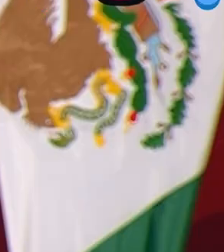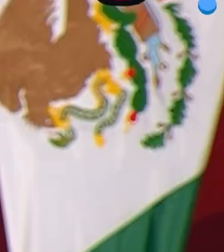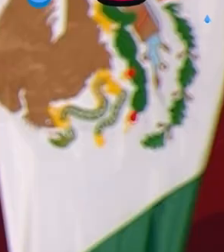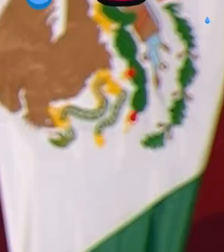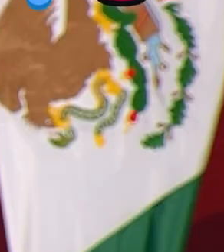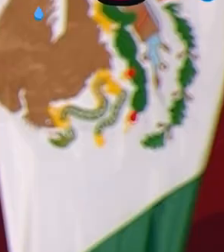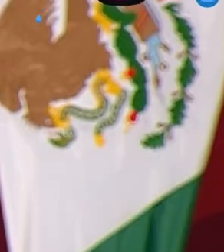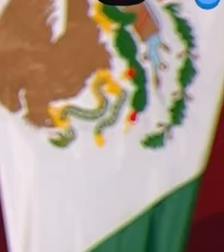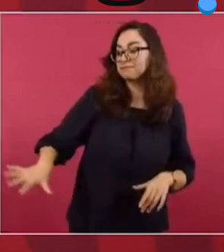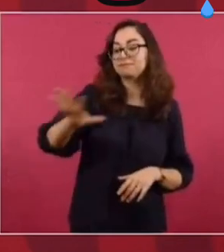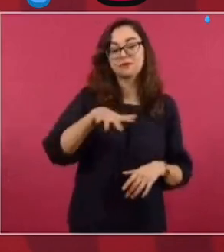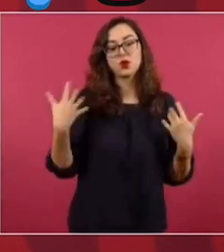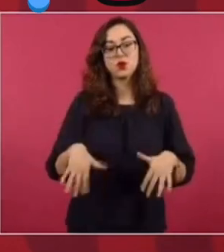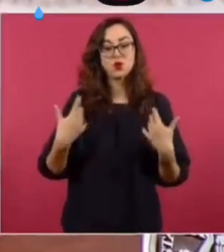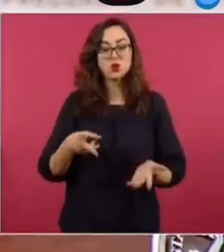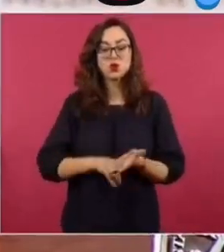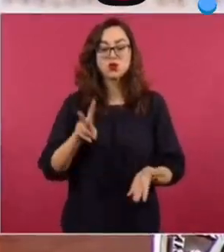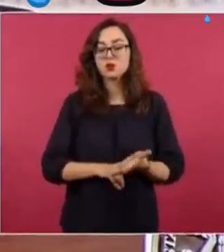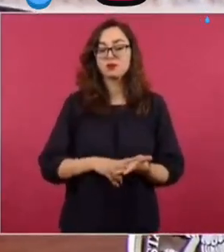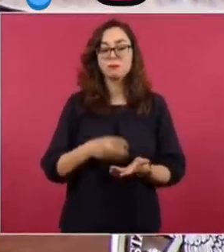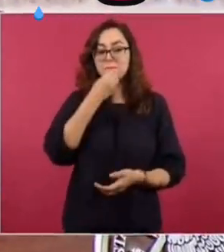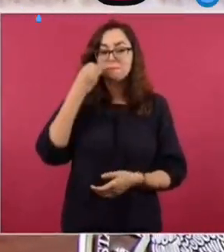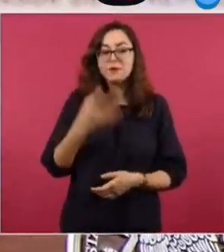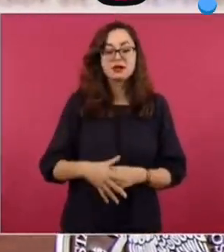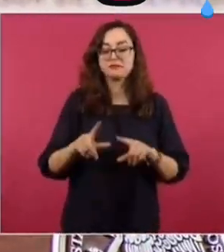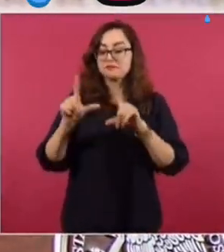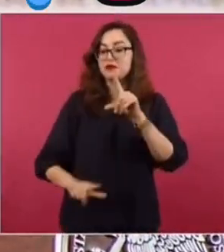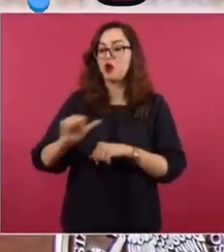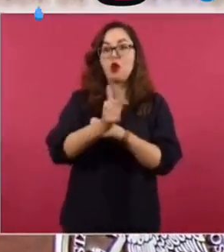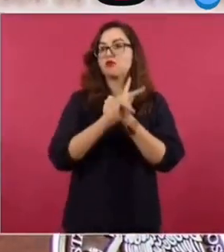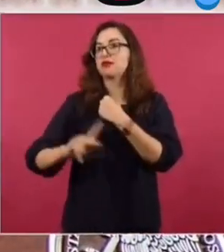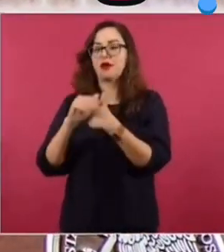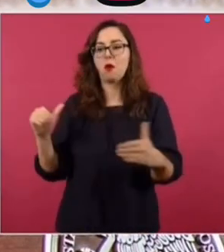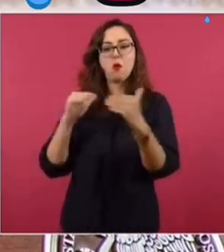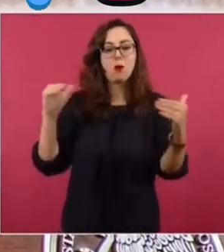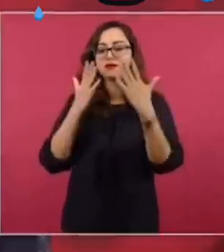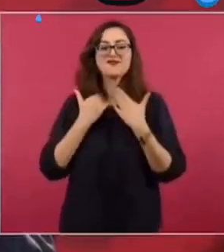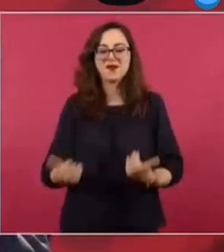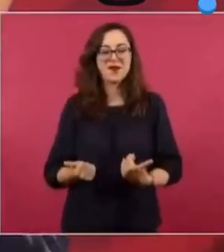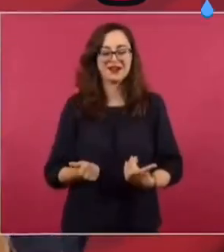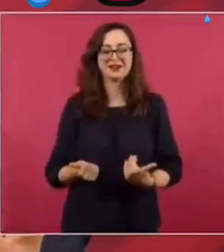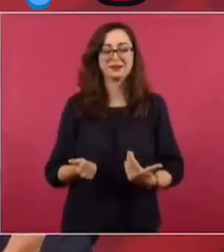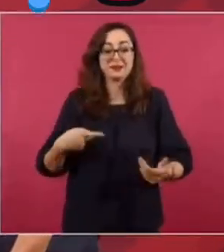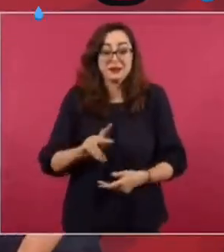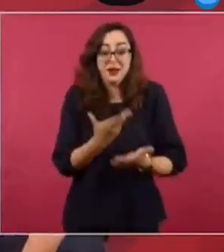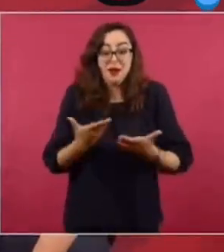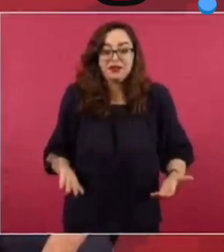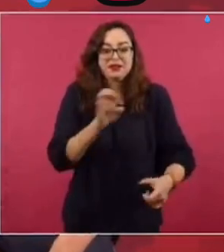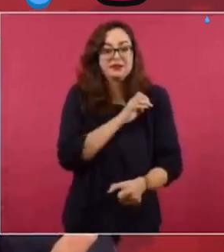Siempre hemos vivido en un país extraordinario. Como México no hay dos. Pero ahora, es un momento estelar.